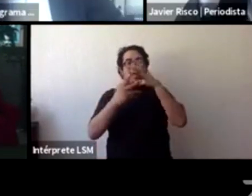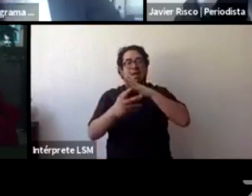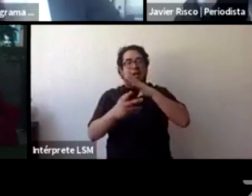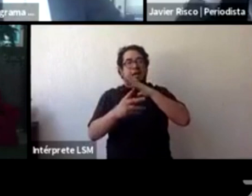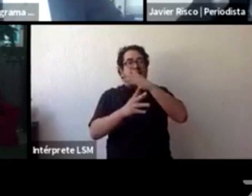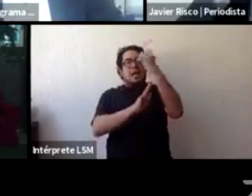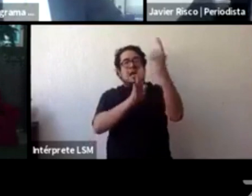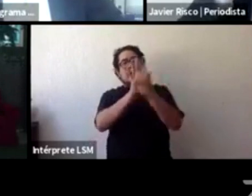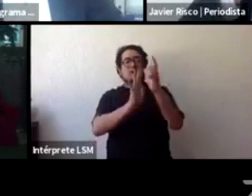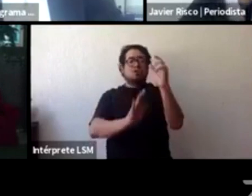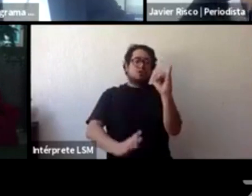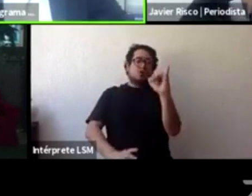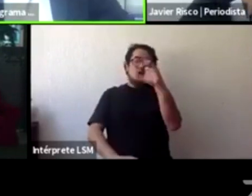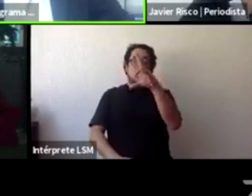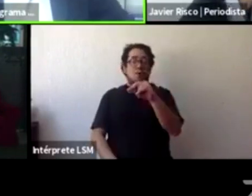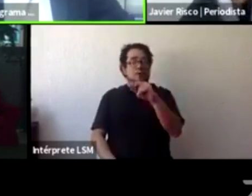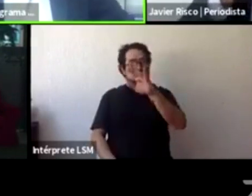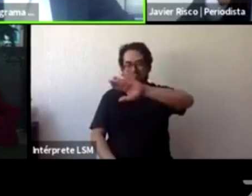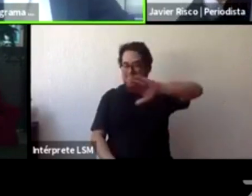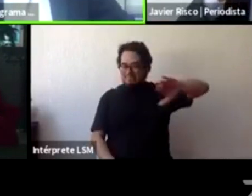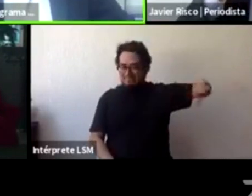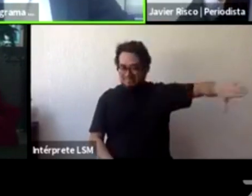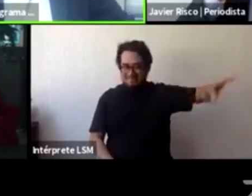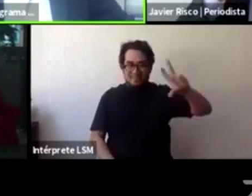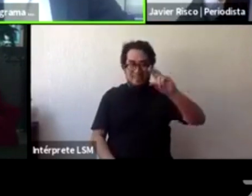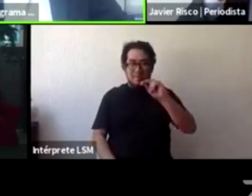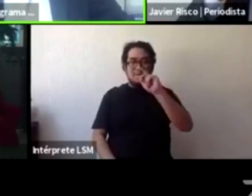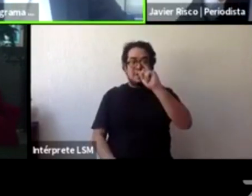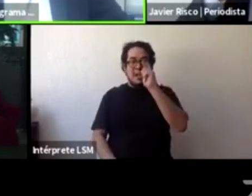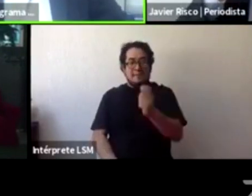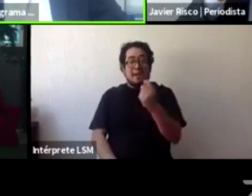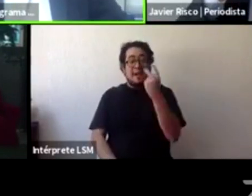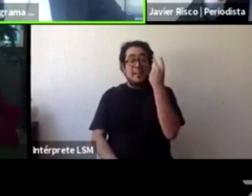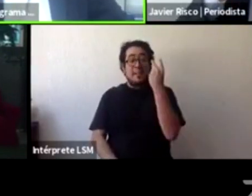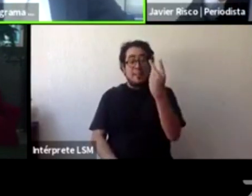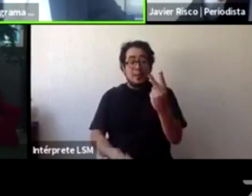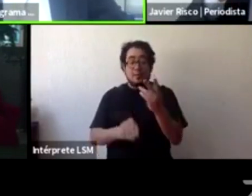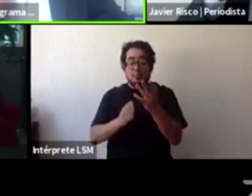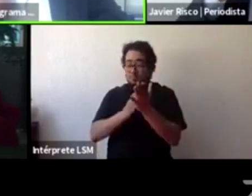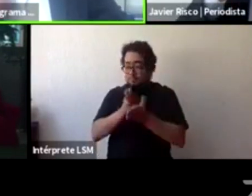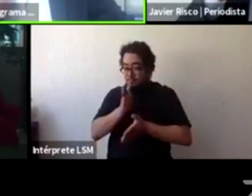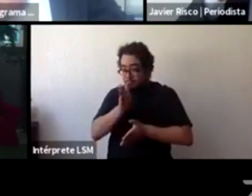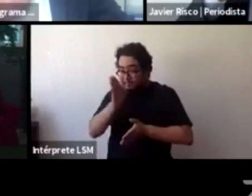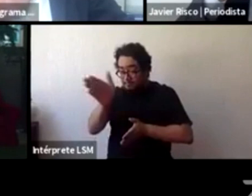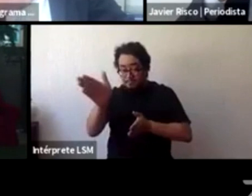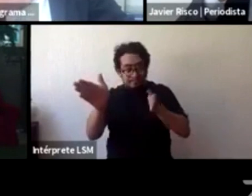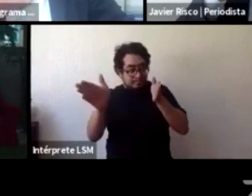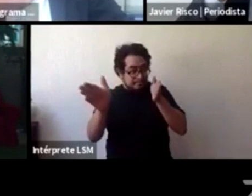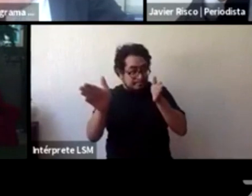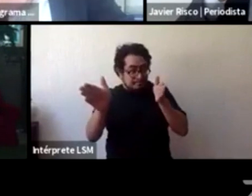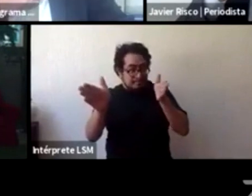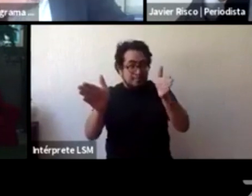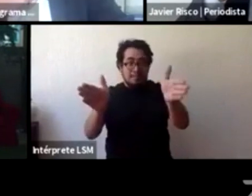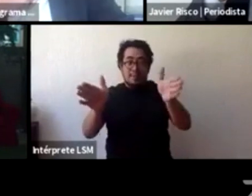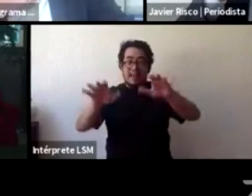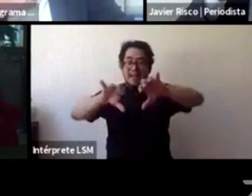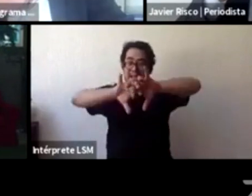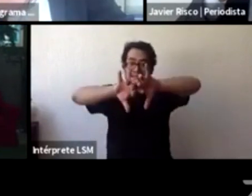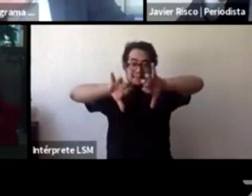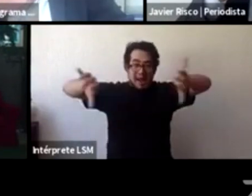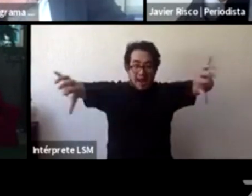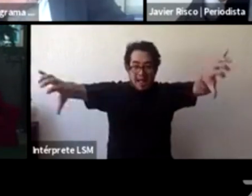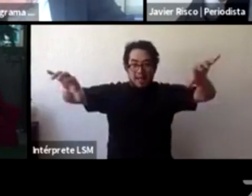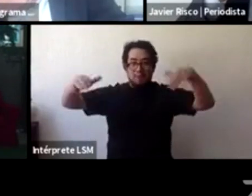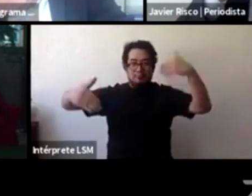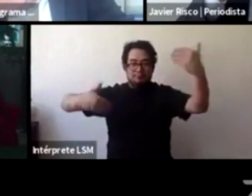procesos que deberían de estar totalmente separados y no depender uno del otro. También,